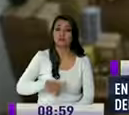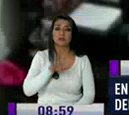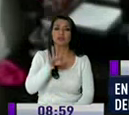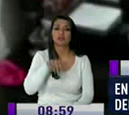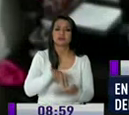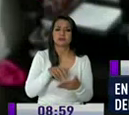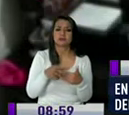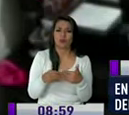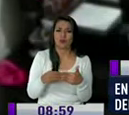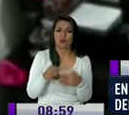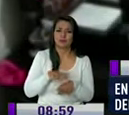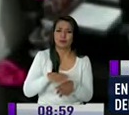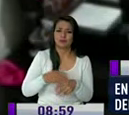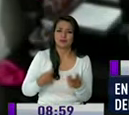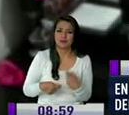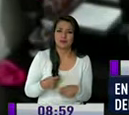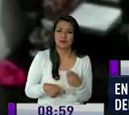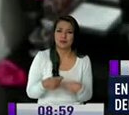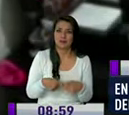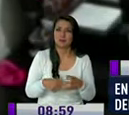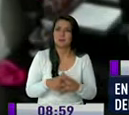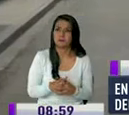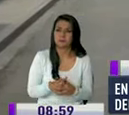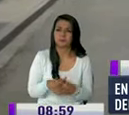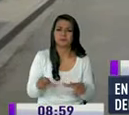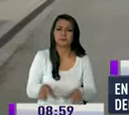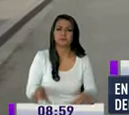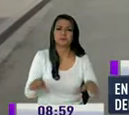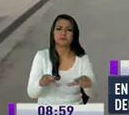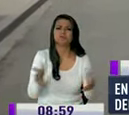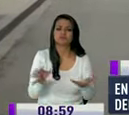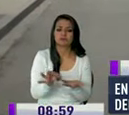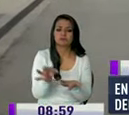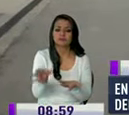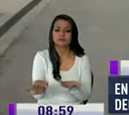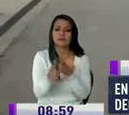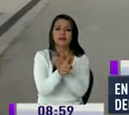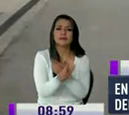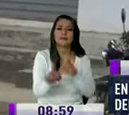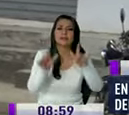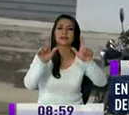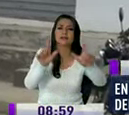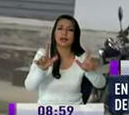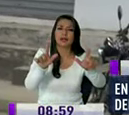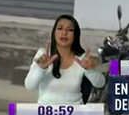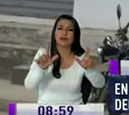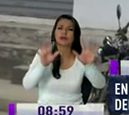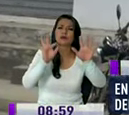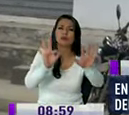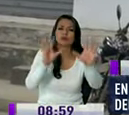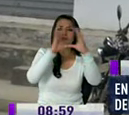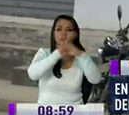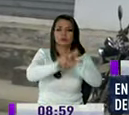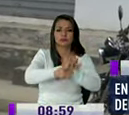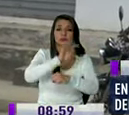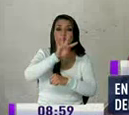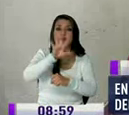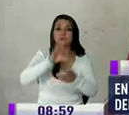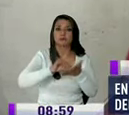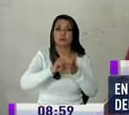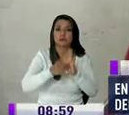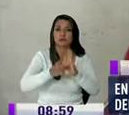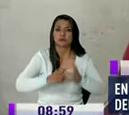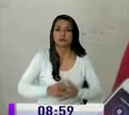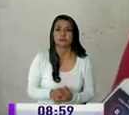dólares producto de las ventas del día el hecho se registró en el Cantón La Libertad aproximadamente a las 20 horas con 45 minutos